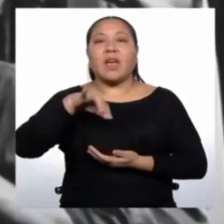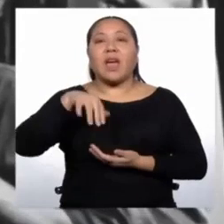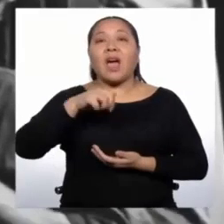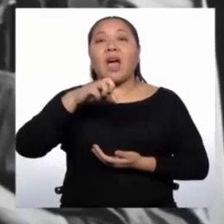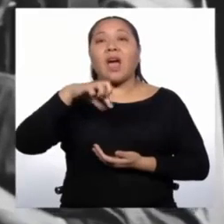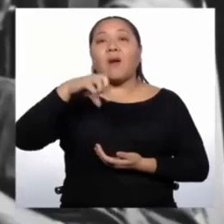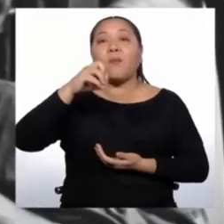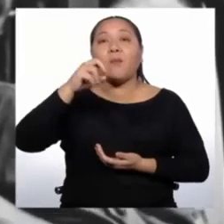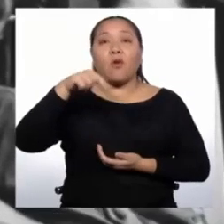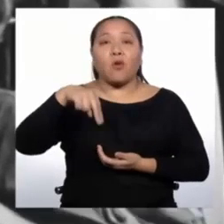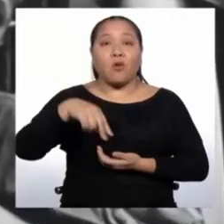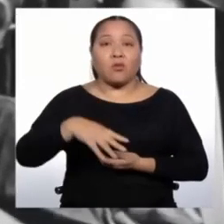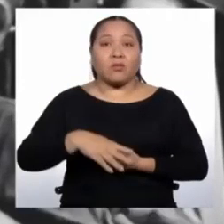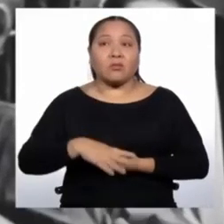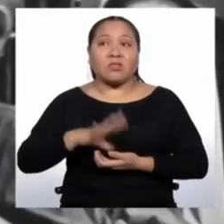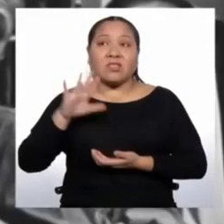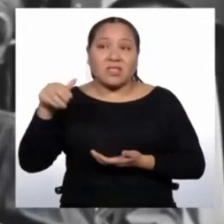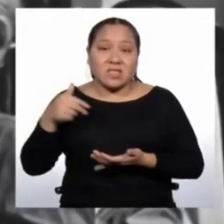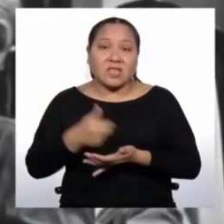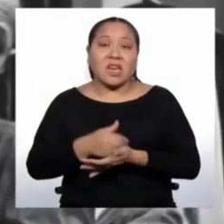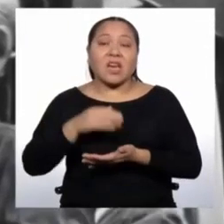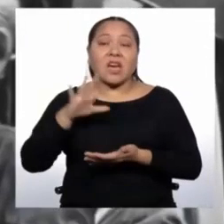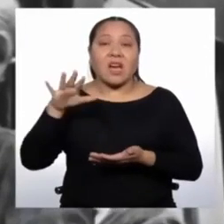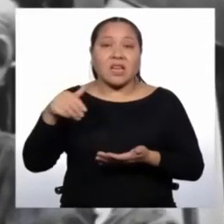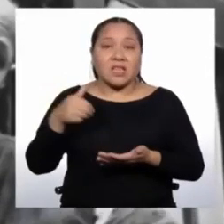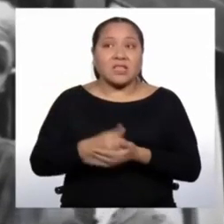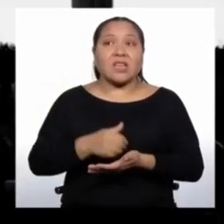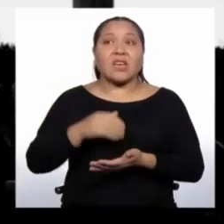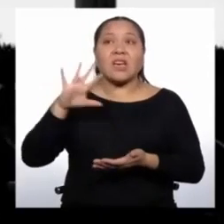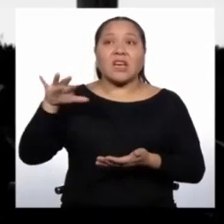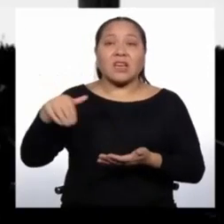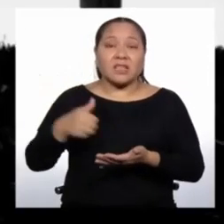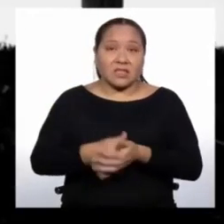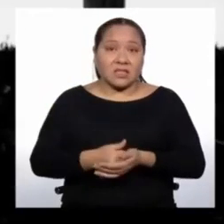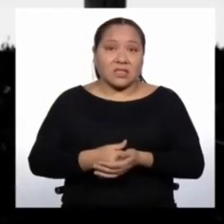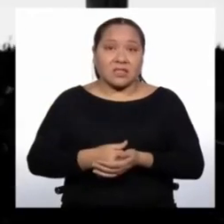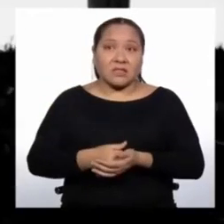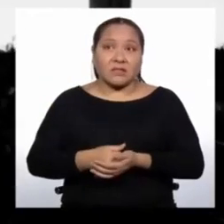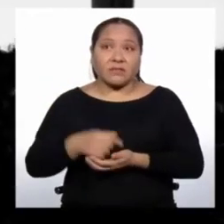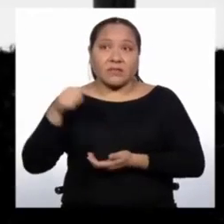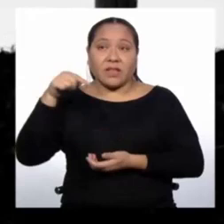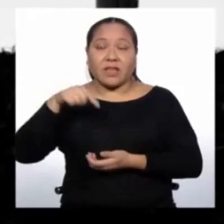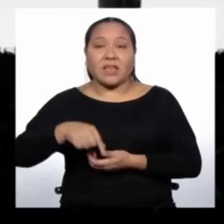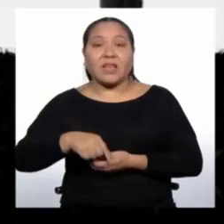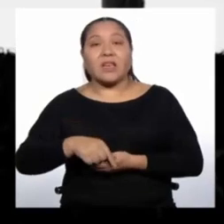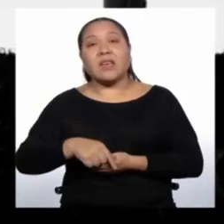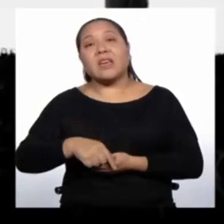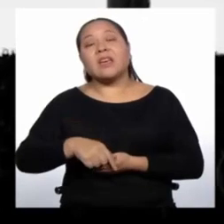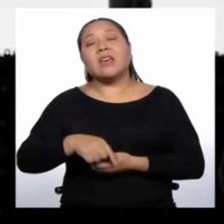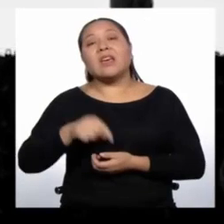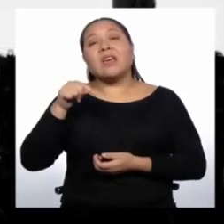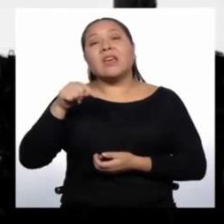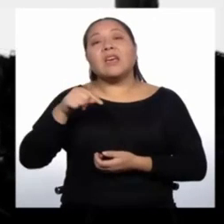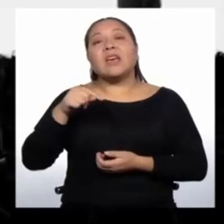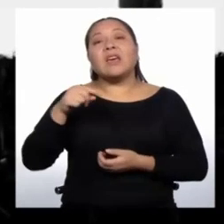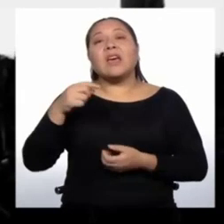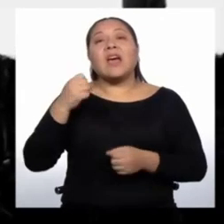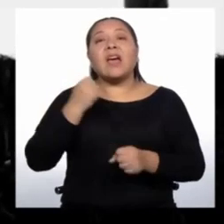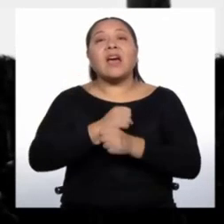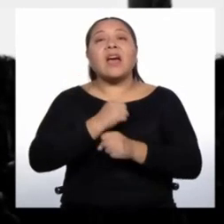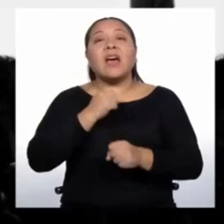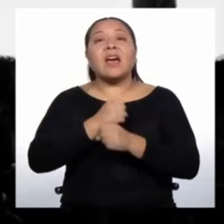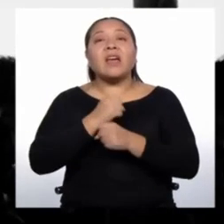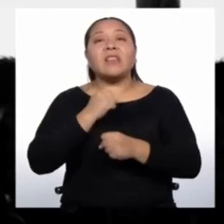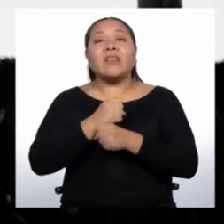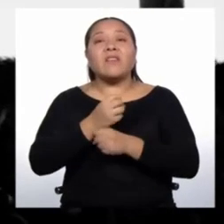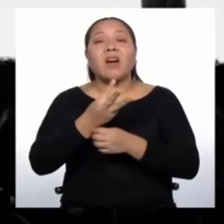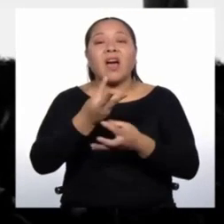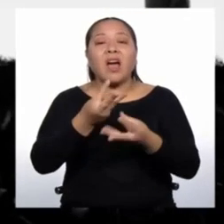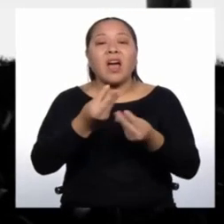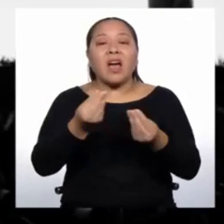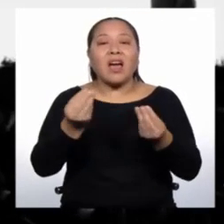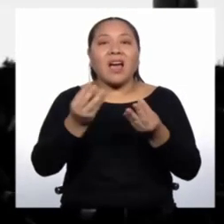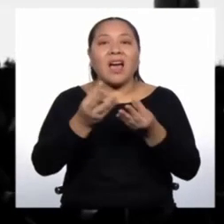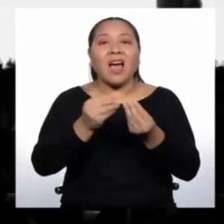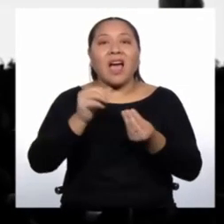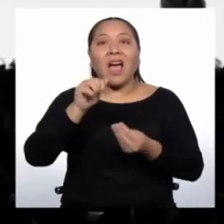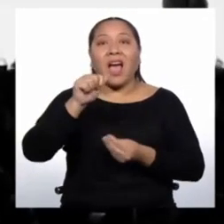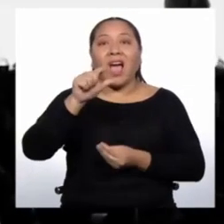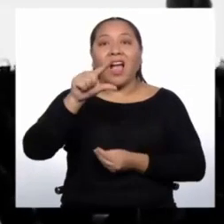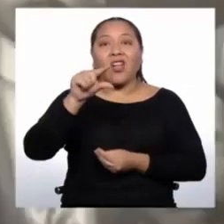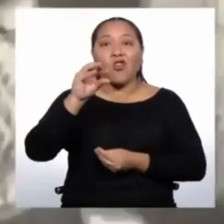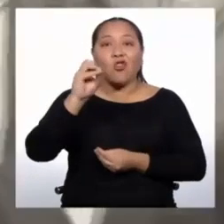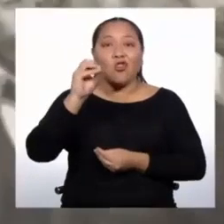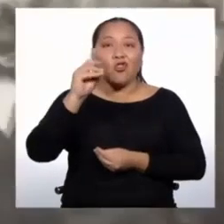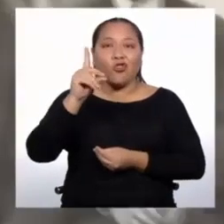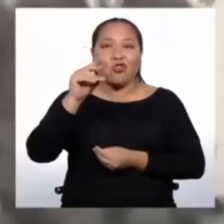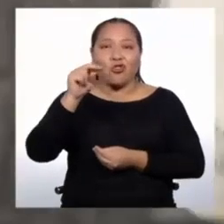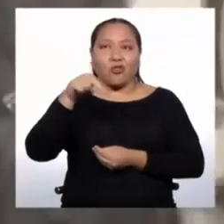a un número de 25.000, la cuarta parte de los asiáticos, vienen a trabajar a las haciendas algodoneras fundamentalmente. Y hay